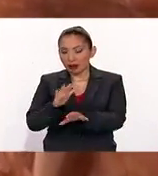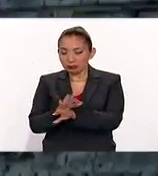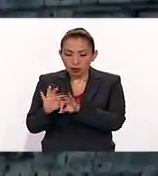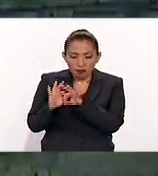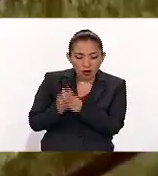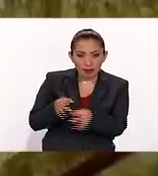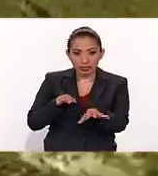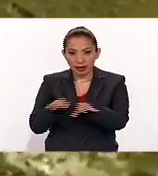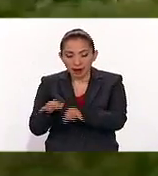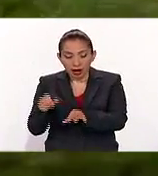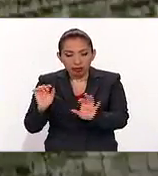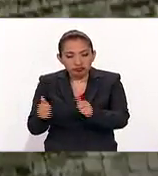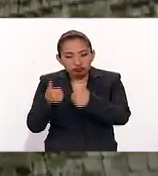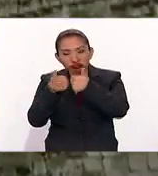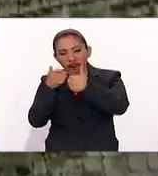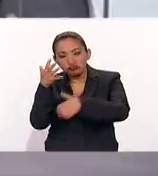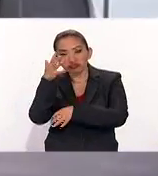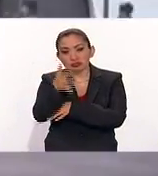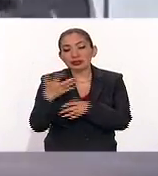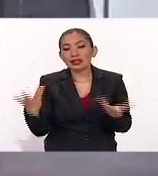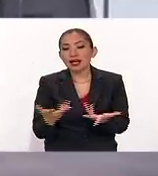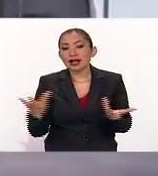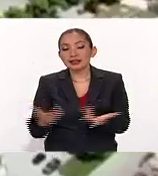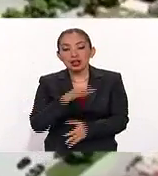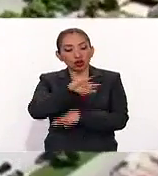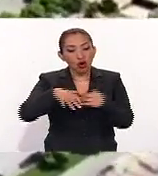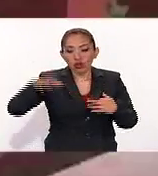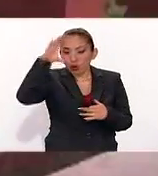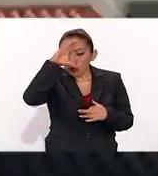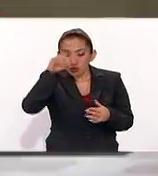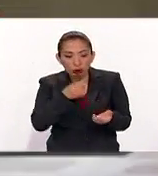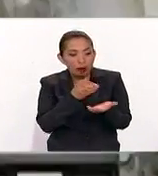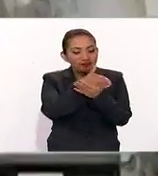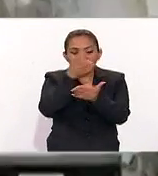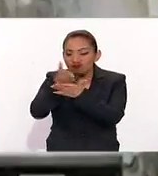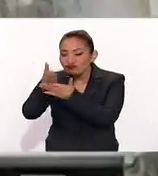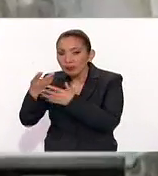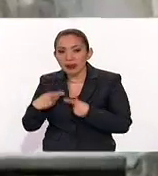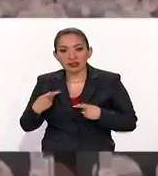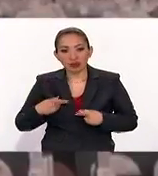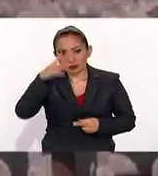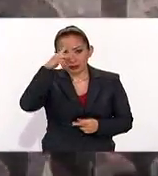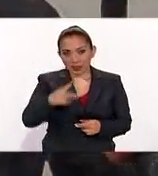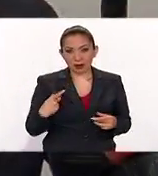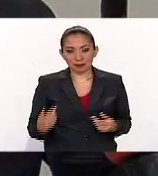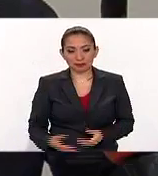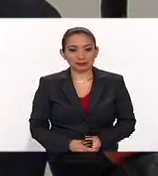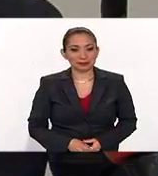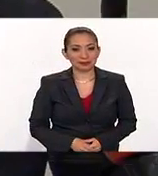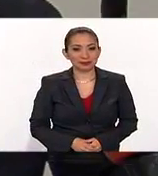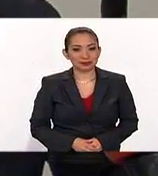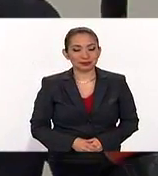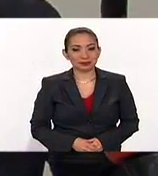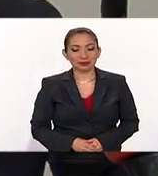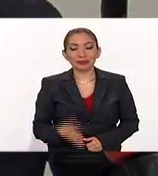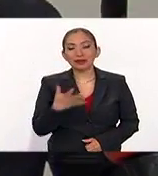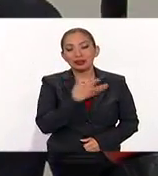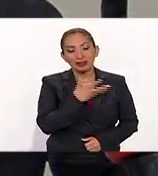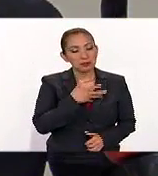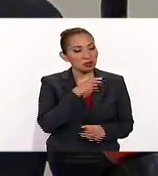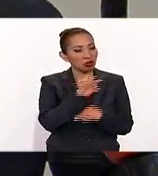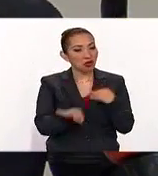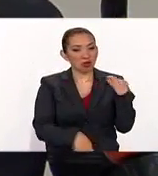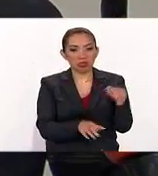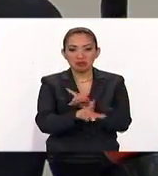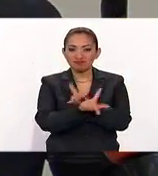estrategia. El reto, aseguró, es hacer llegar los bienes culturales al mayor número de mexicanos. Y creo que tenemos todo